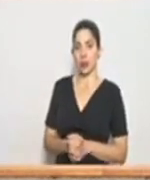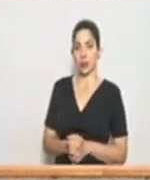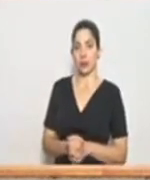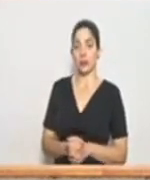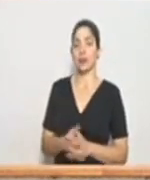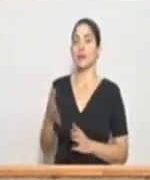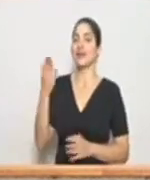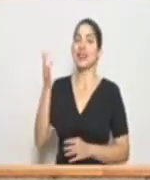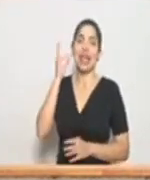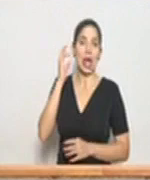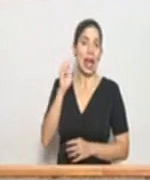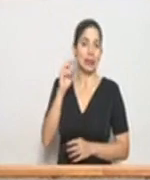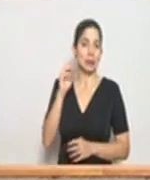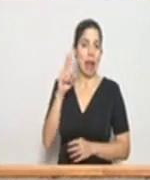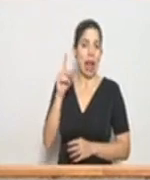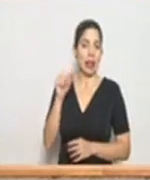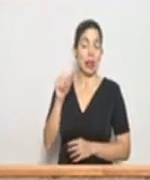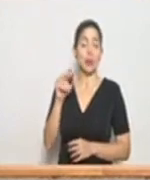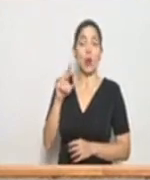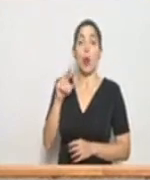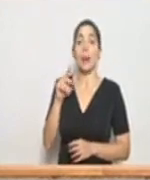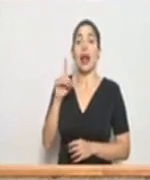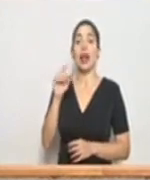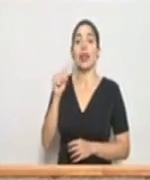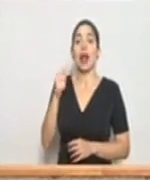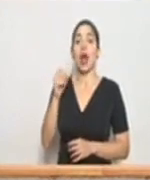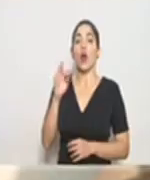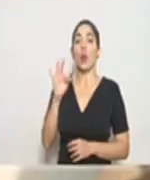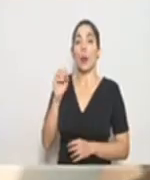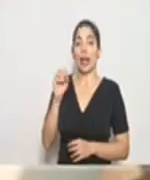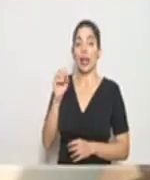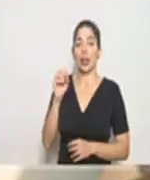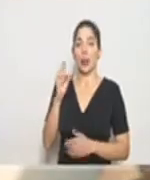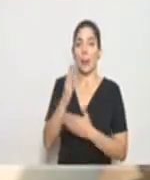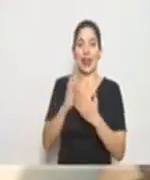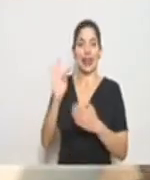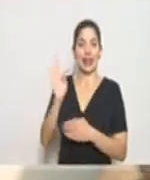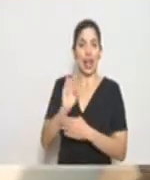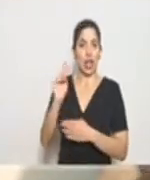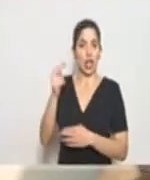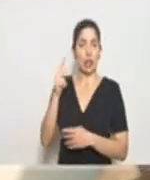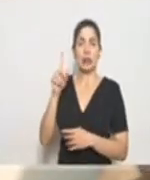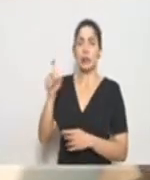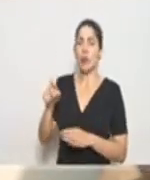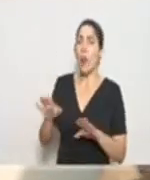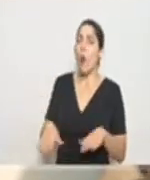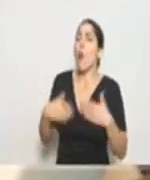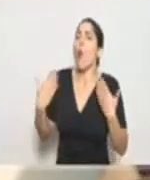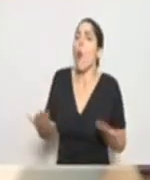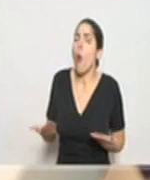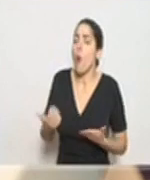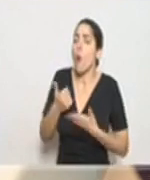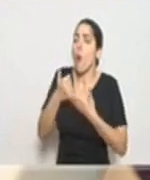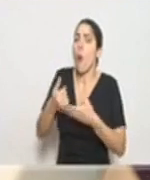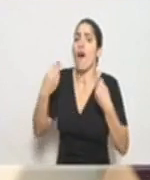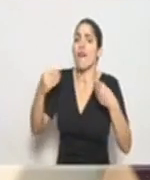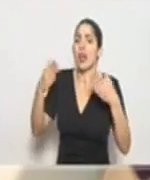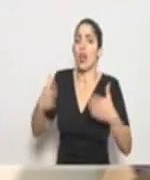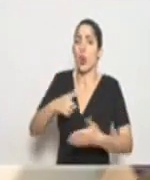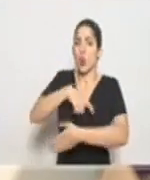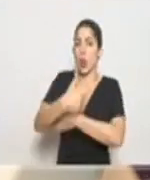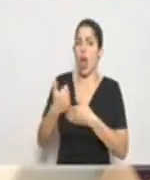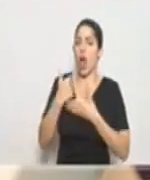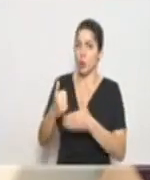doña esmeralda nos consulta el colega dagoberto alfaro perdón de telenoticias cómo se van a ayudar a los vendedores de lotería